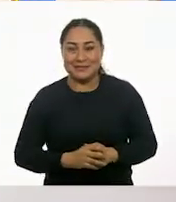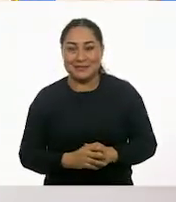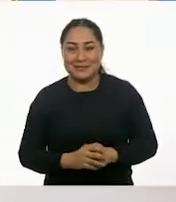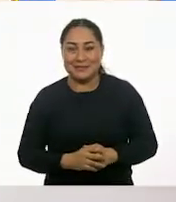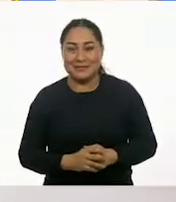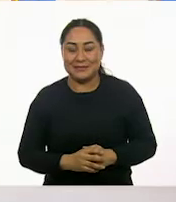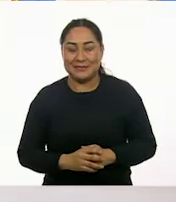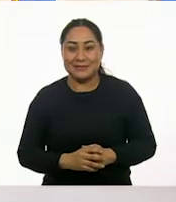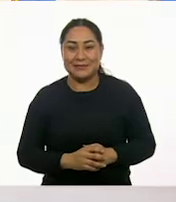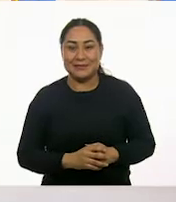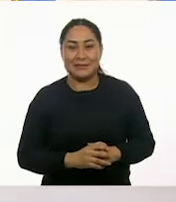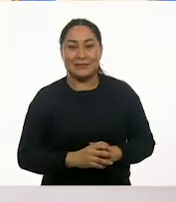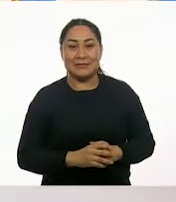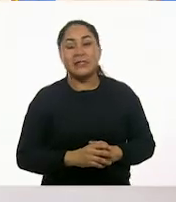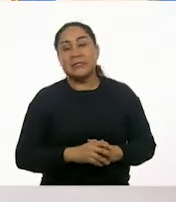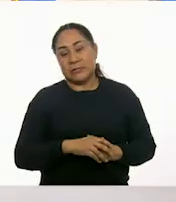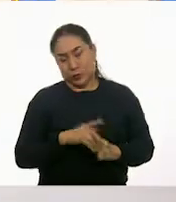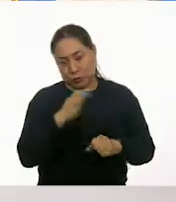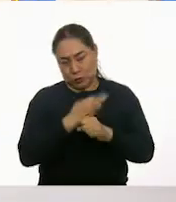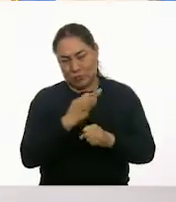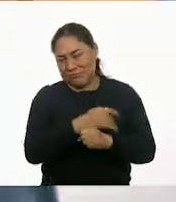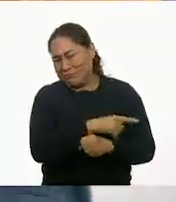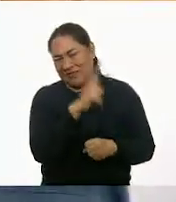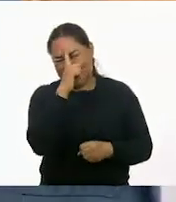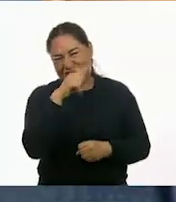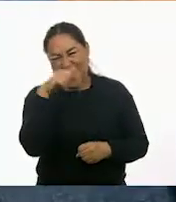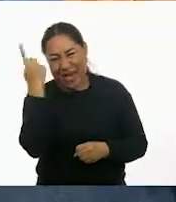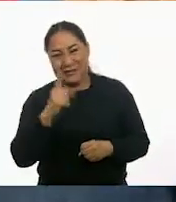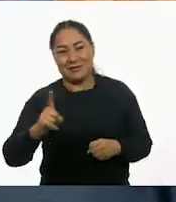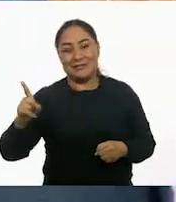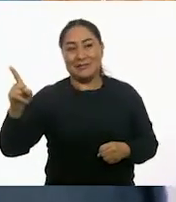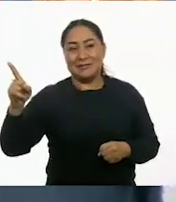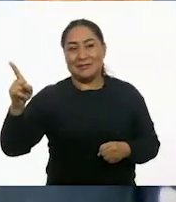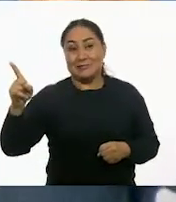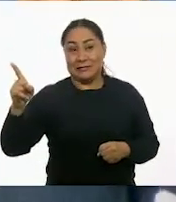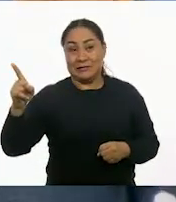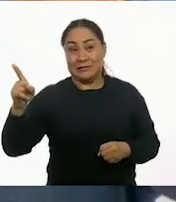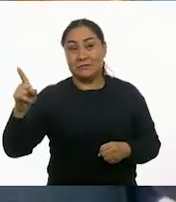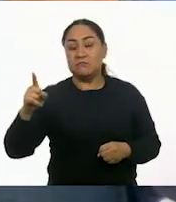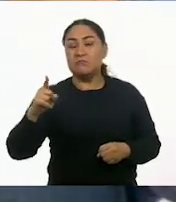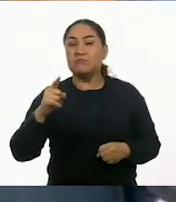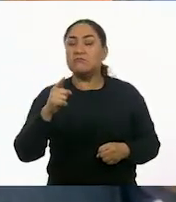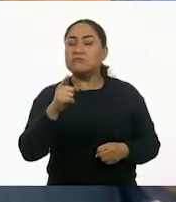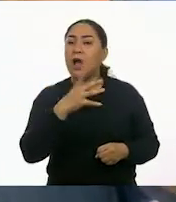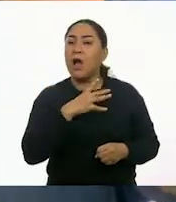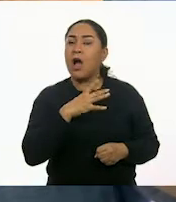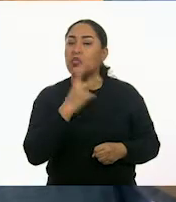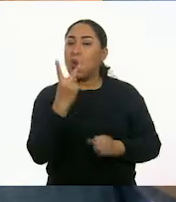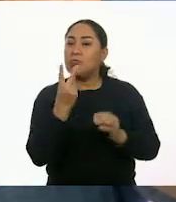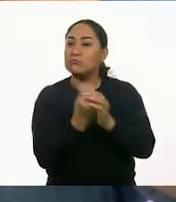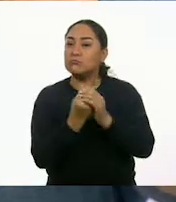Me cubro y para que lo muestres... Está muy fácil. Pero hay dos tipos de estas, ¿no?